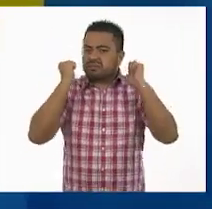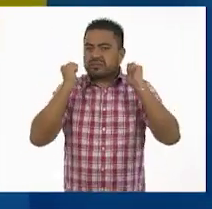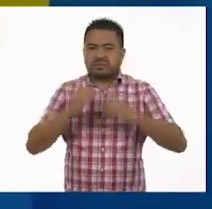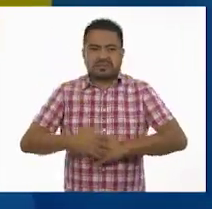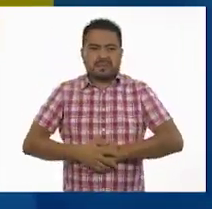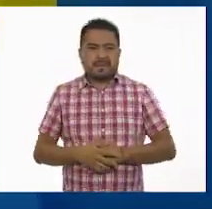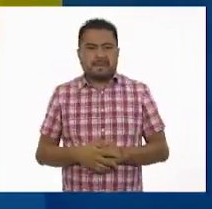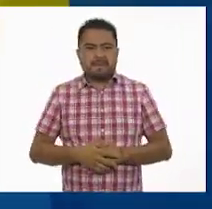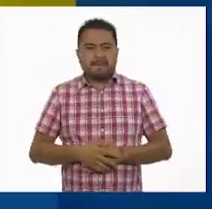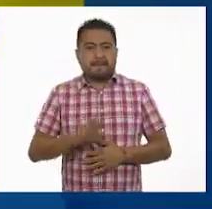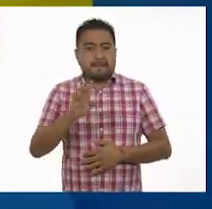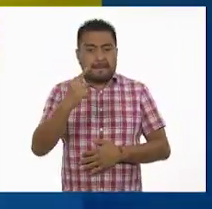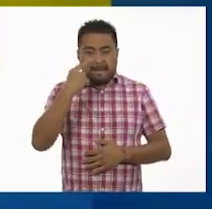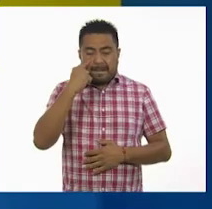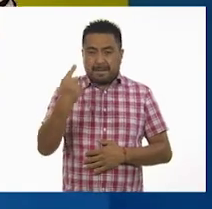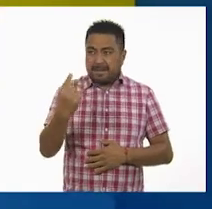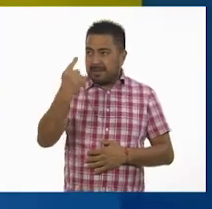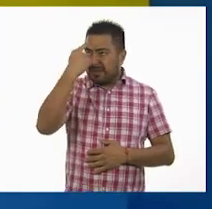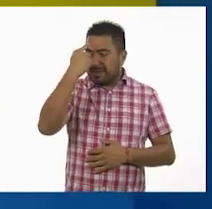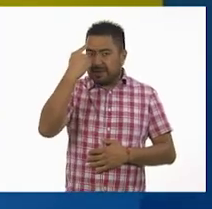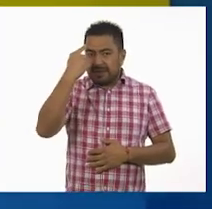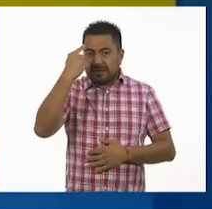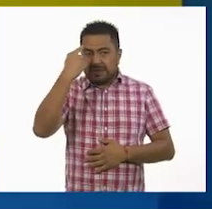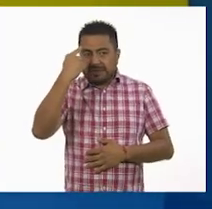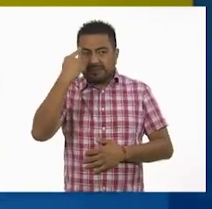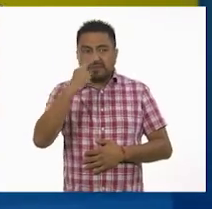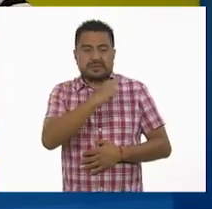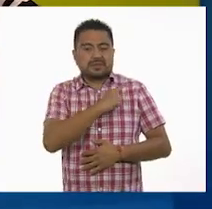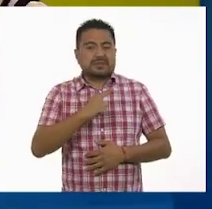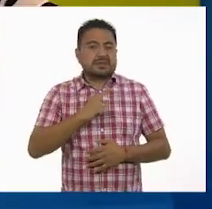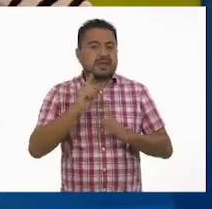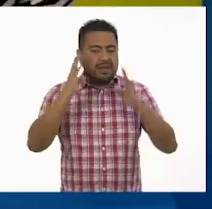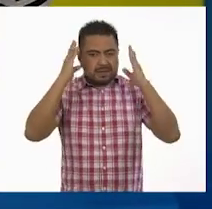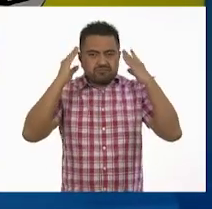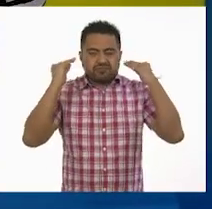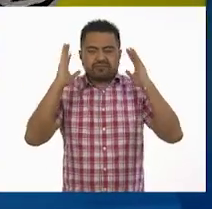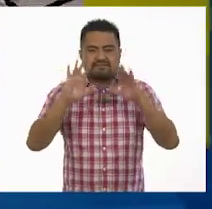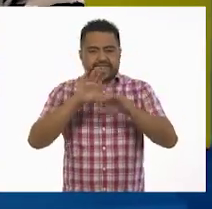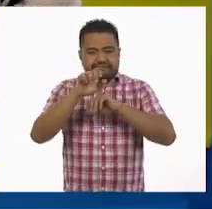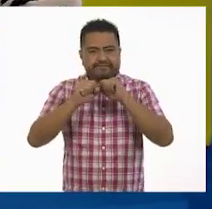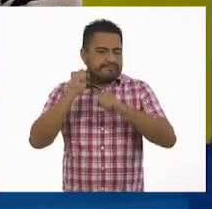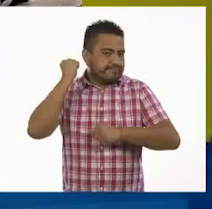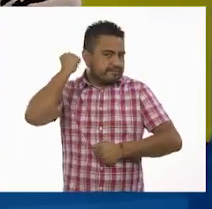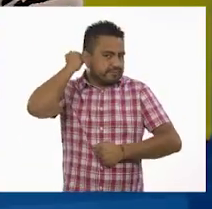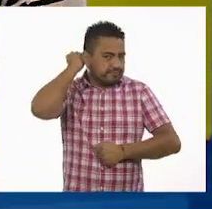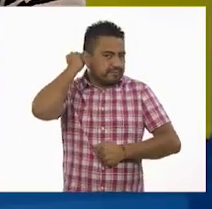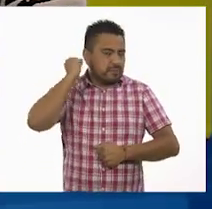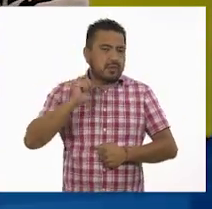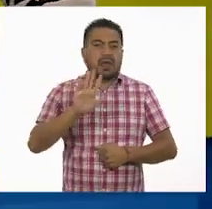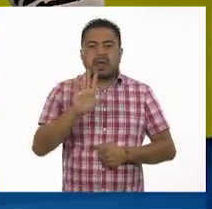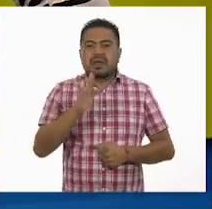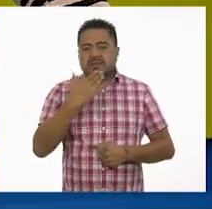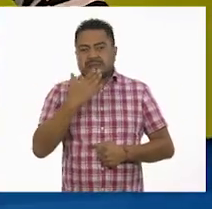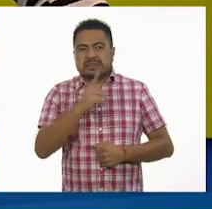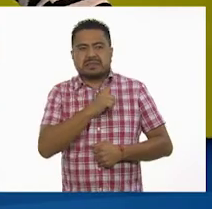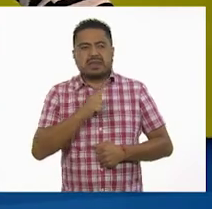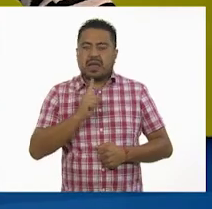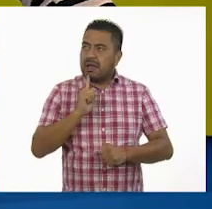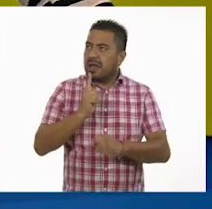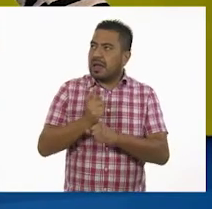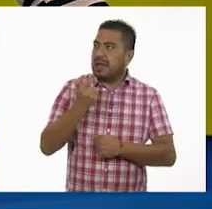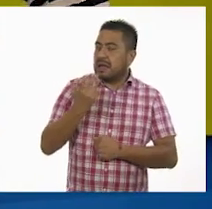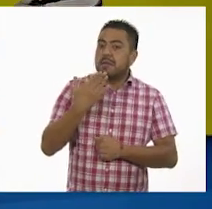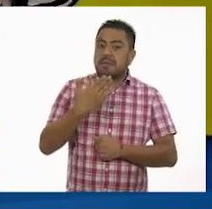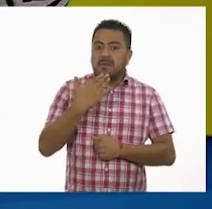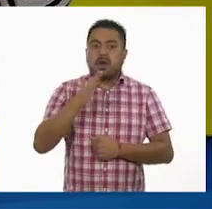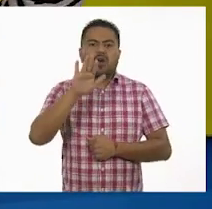A ver, bueno... Mira. ¿Tendrías que agarrarte el cabellito? Sí, me tendría que... Sí, Ay, me la tendría que poner bien porque ya vi que aquí... Sí, muy